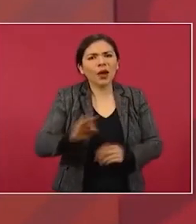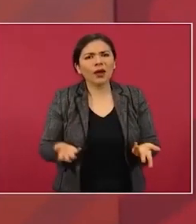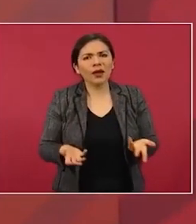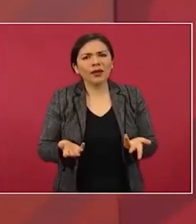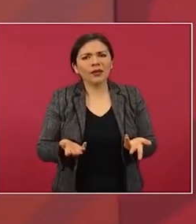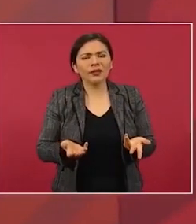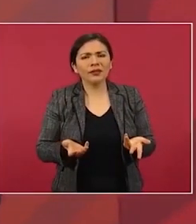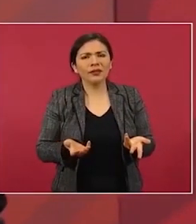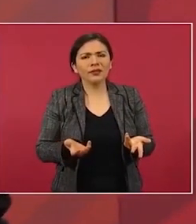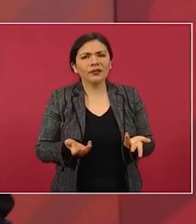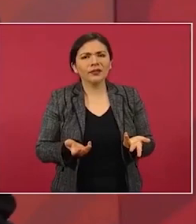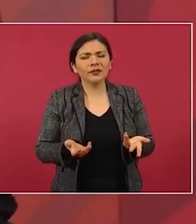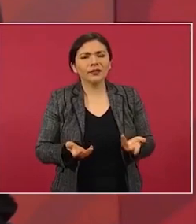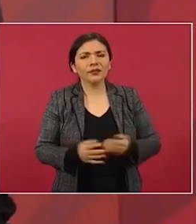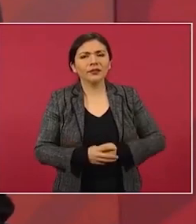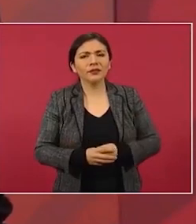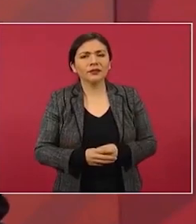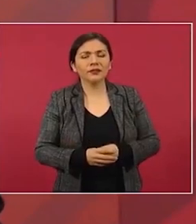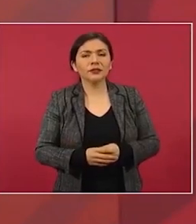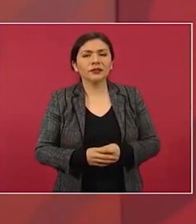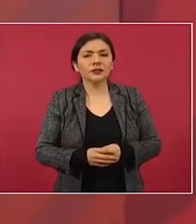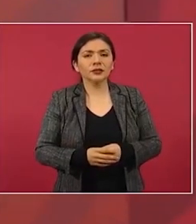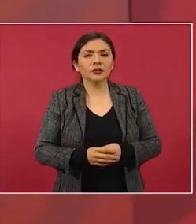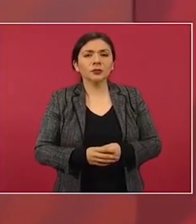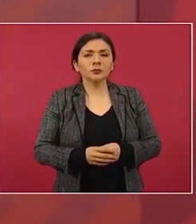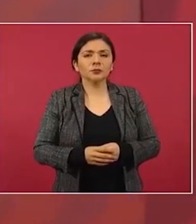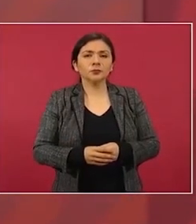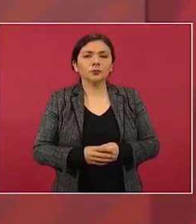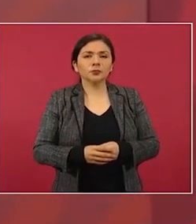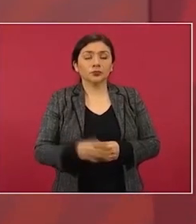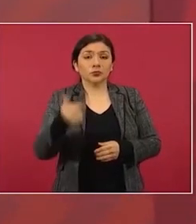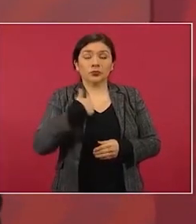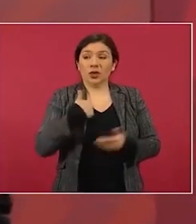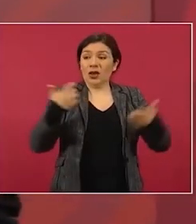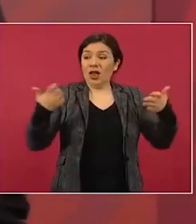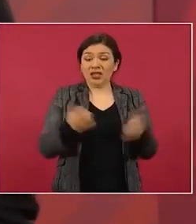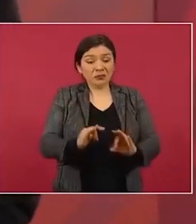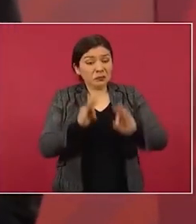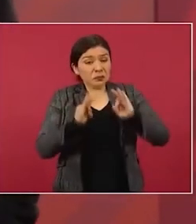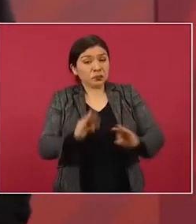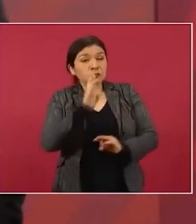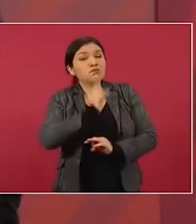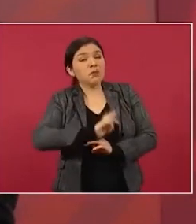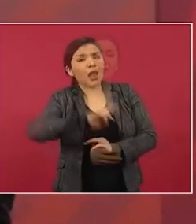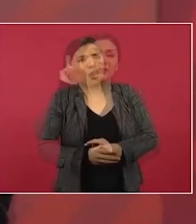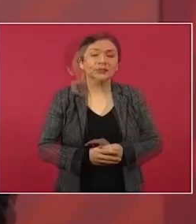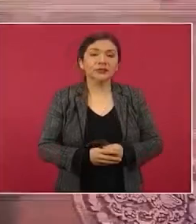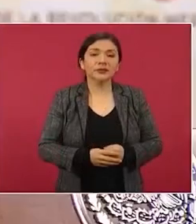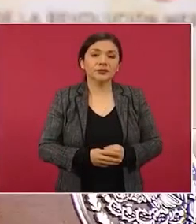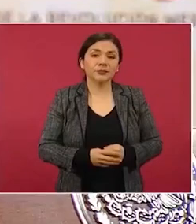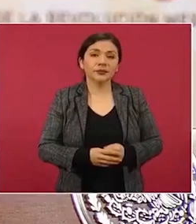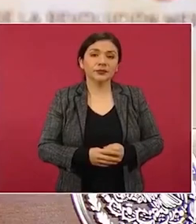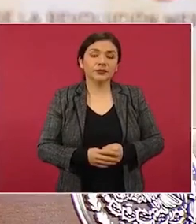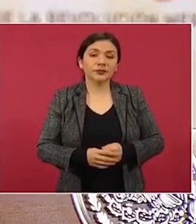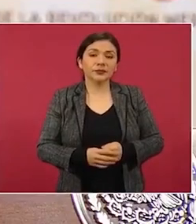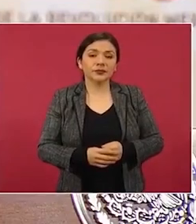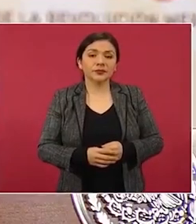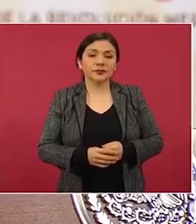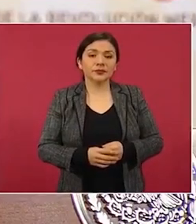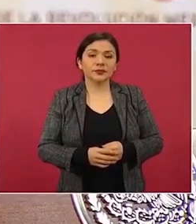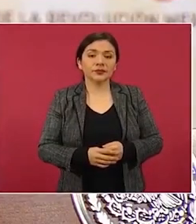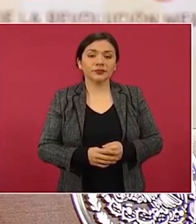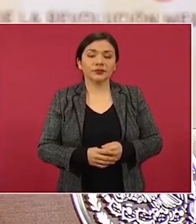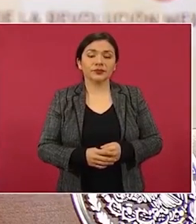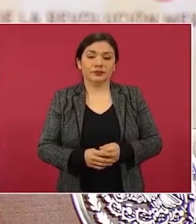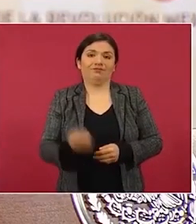Y no lo hicimos mejor, pero tampoco lo hicimos peor. Eso es lo